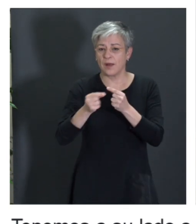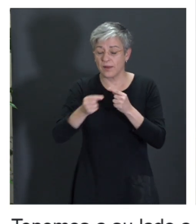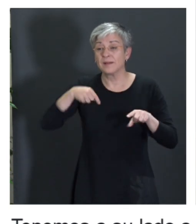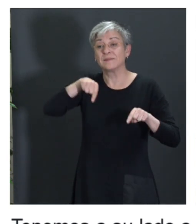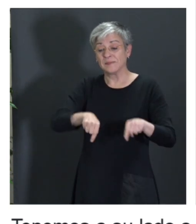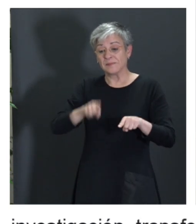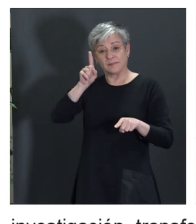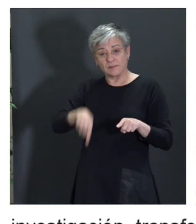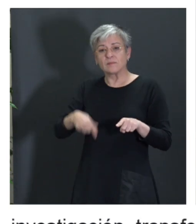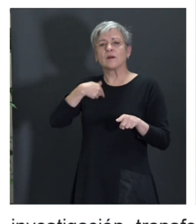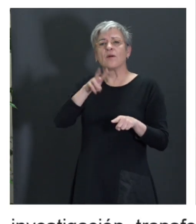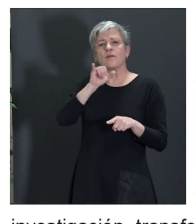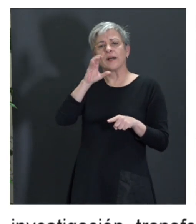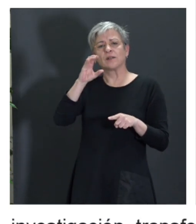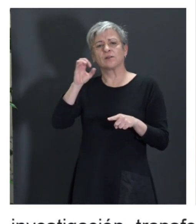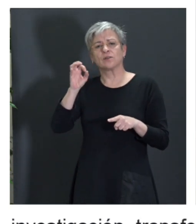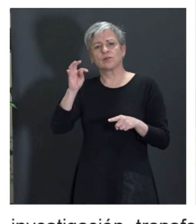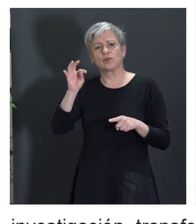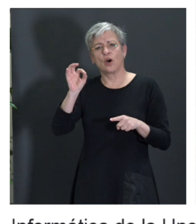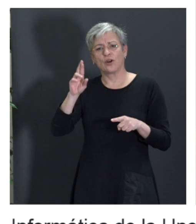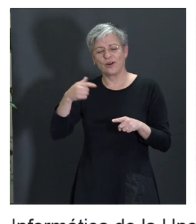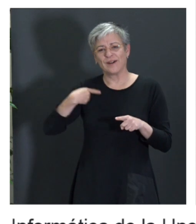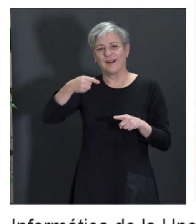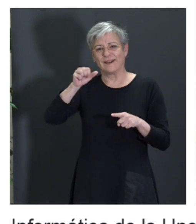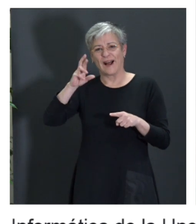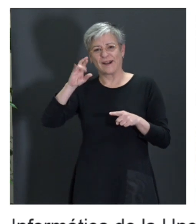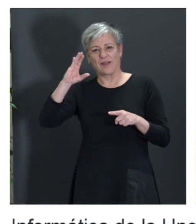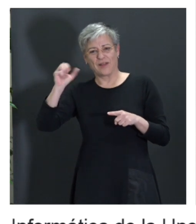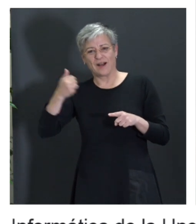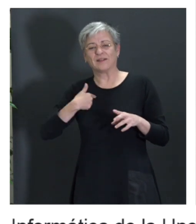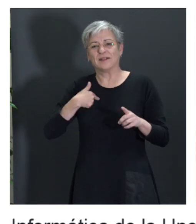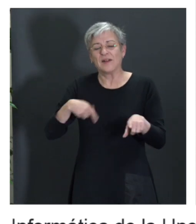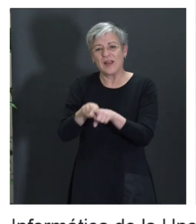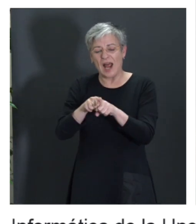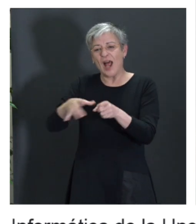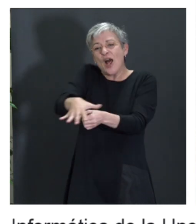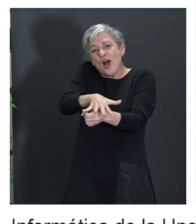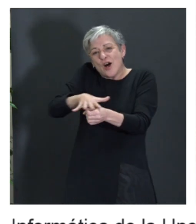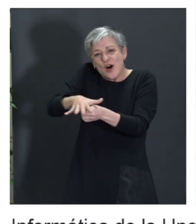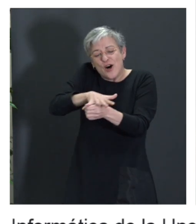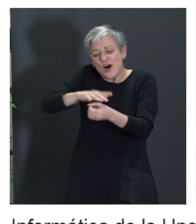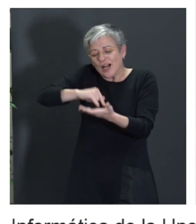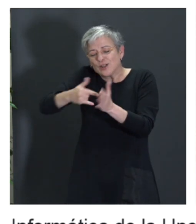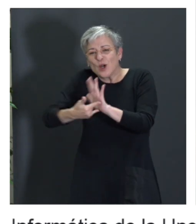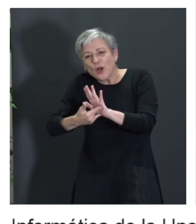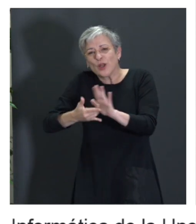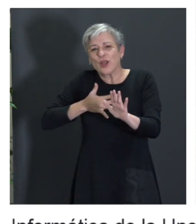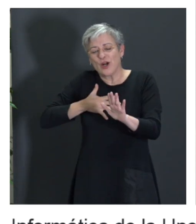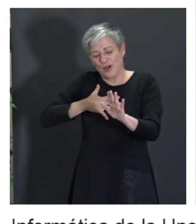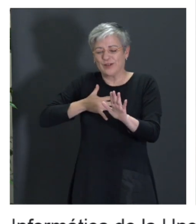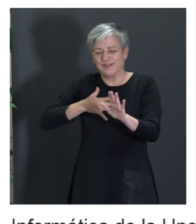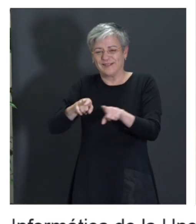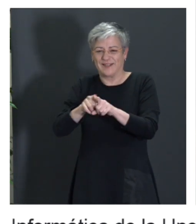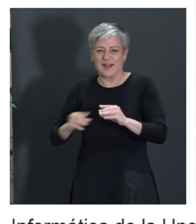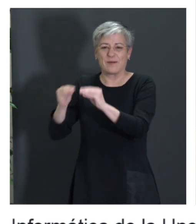accesibilidad de Glocal Quality Solution, lo he dicho bien, y además es vocal de la Junta Directiva de